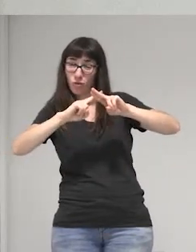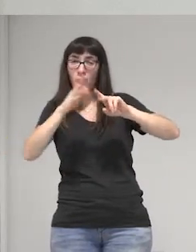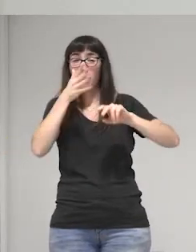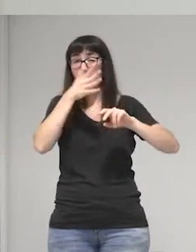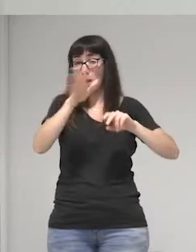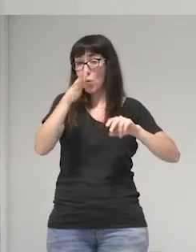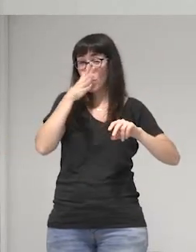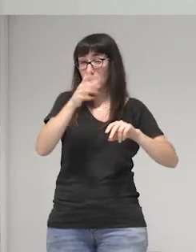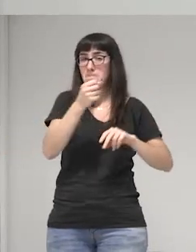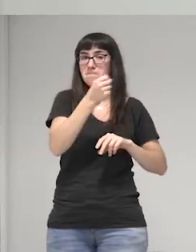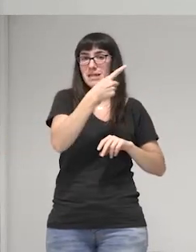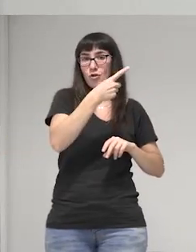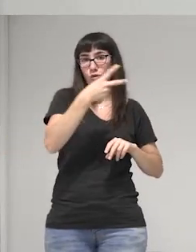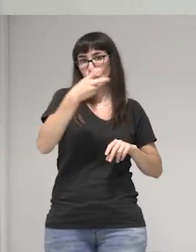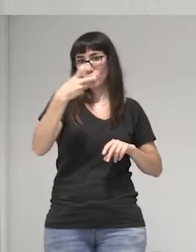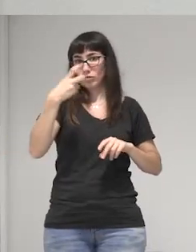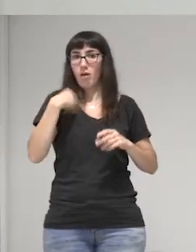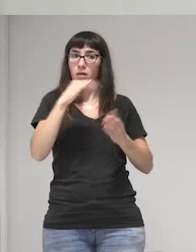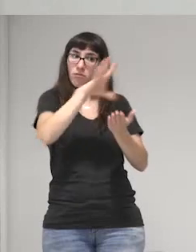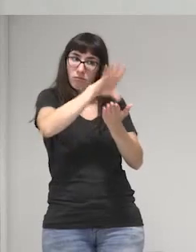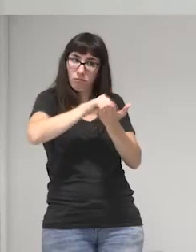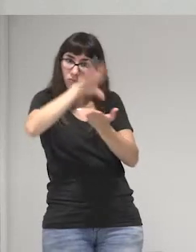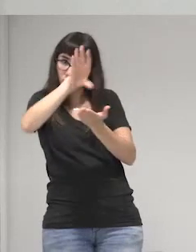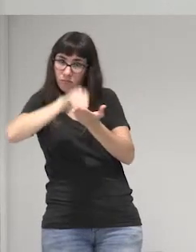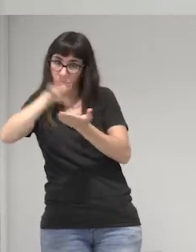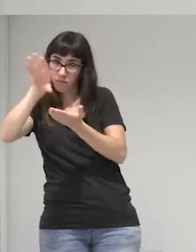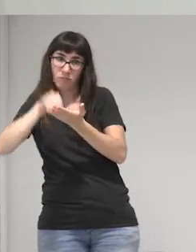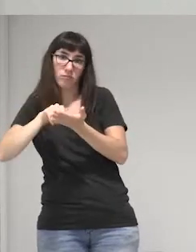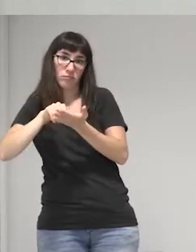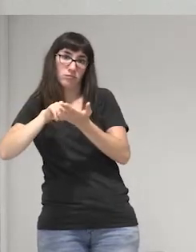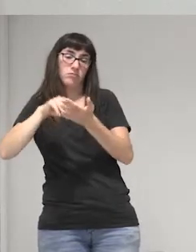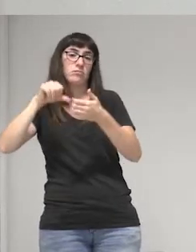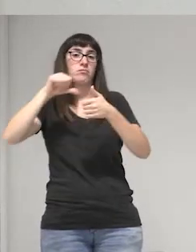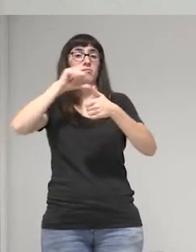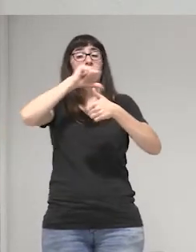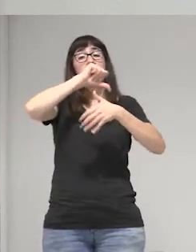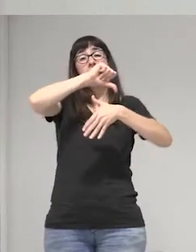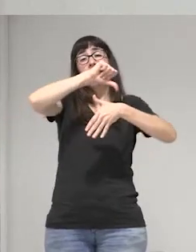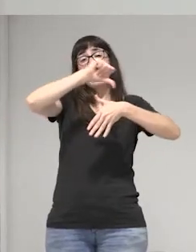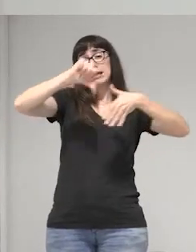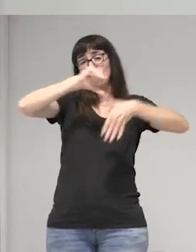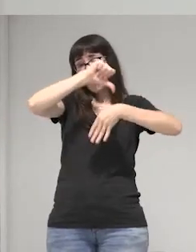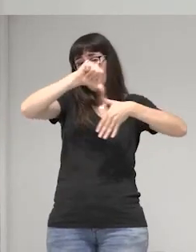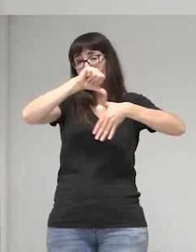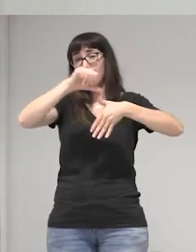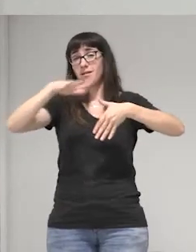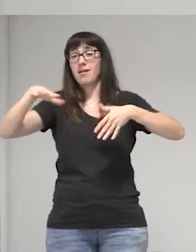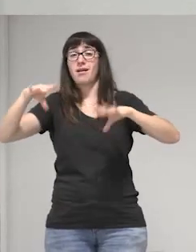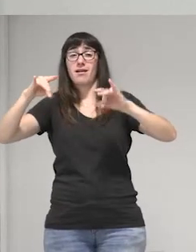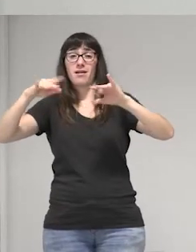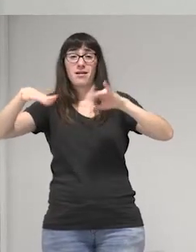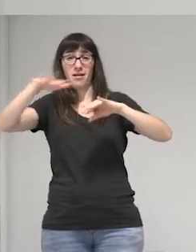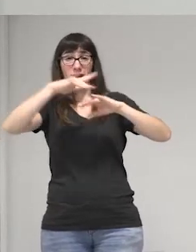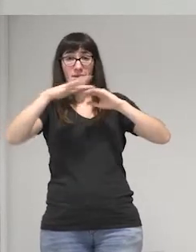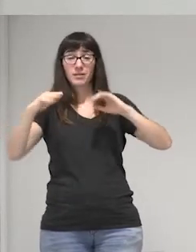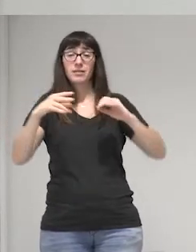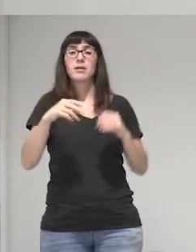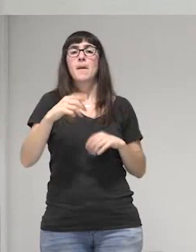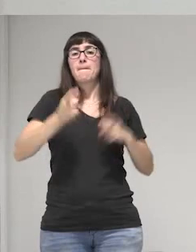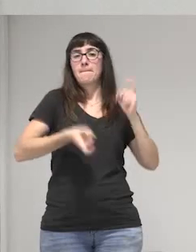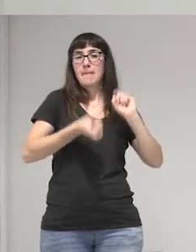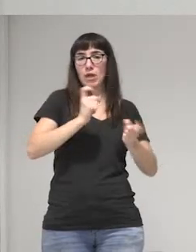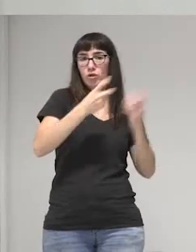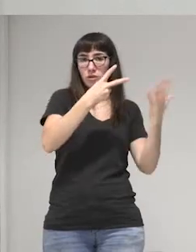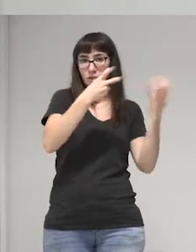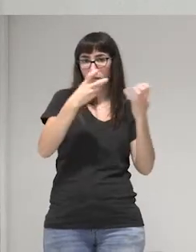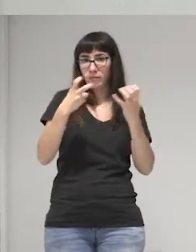las 1200 casos que documentamos en el C2 a nivel Latinoamérica y el Caribe 700 eran de México El Salvador